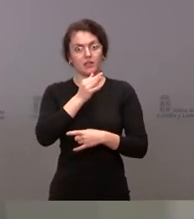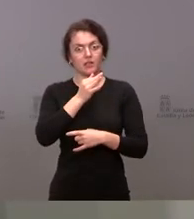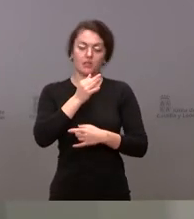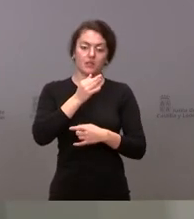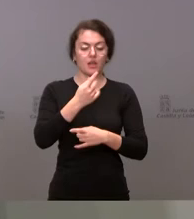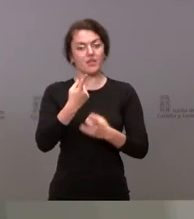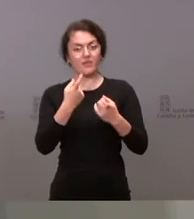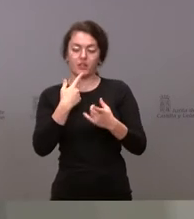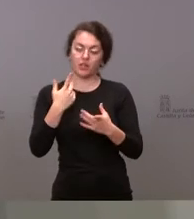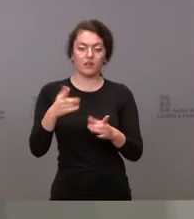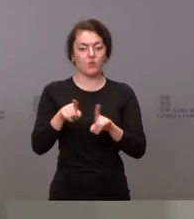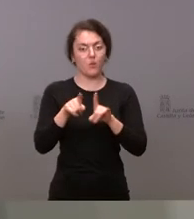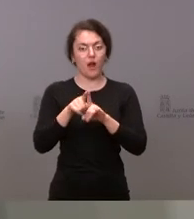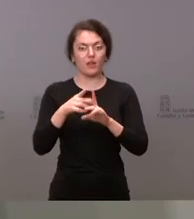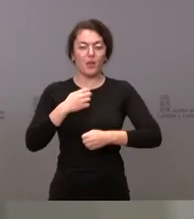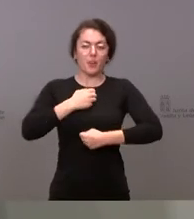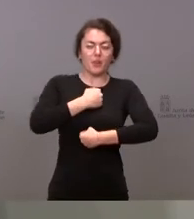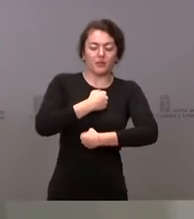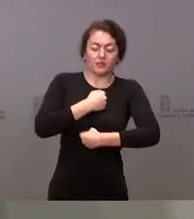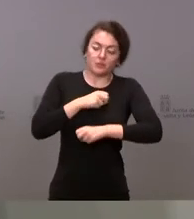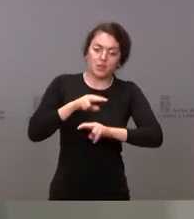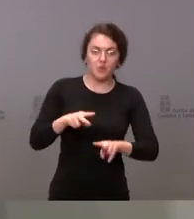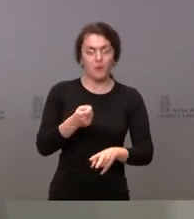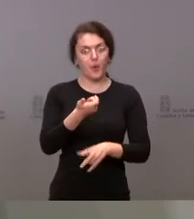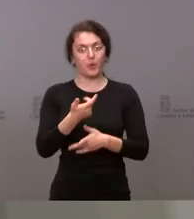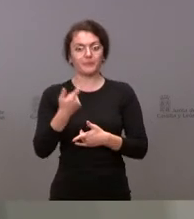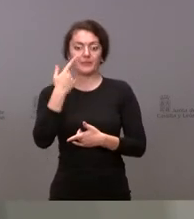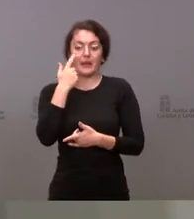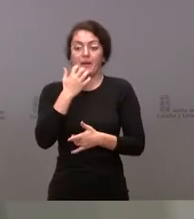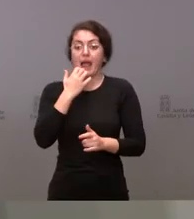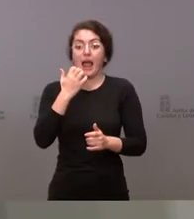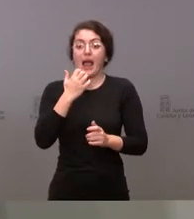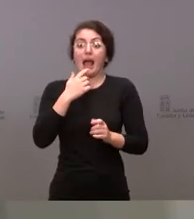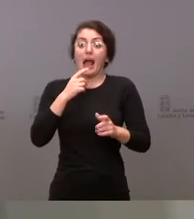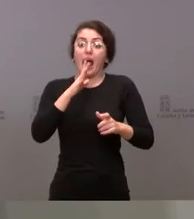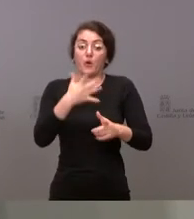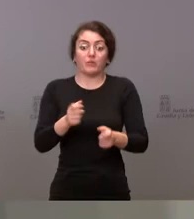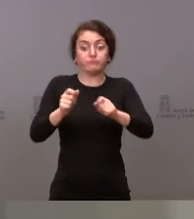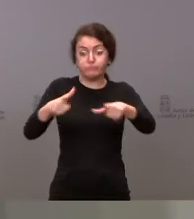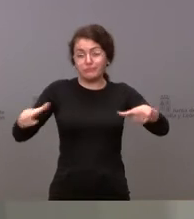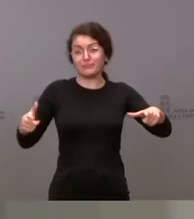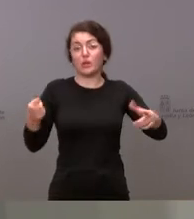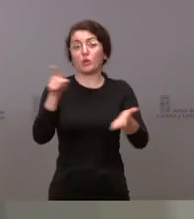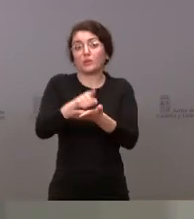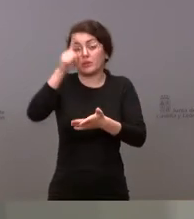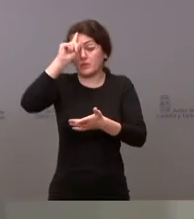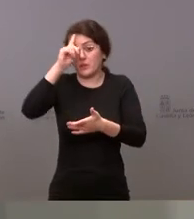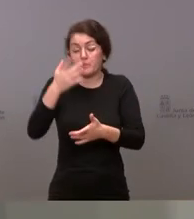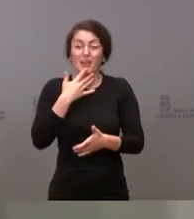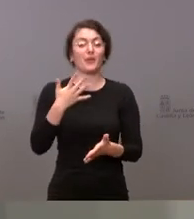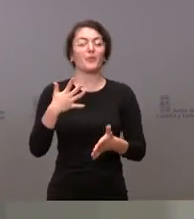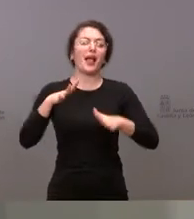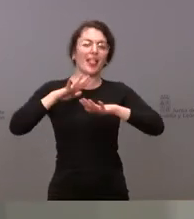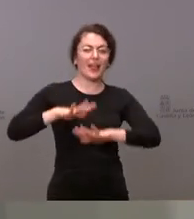de nos va a venir ahora otra ola. En estamos atentos a lo que ocurre, no estamos relajados en absoluto, nuestros servicios de